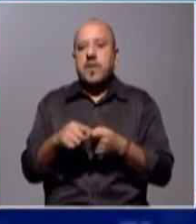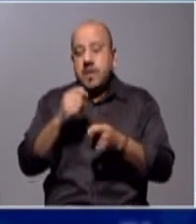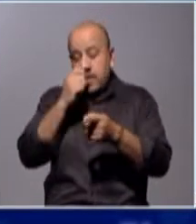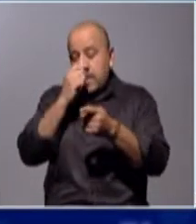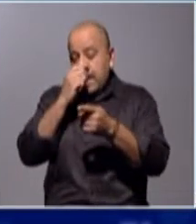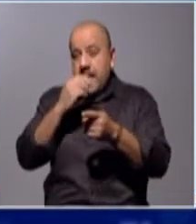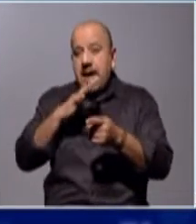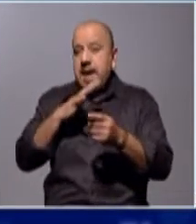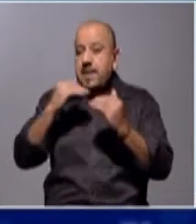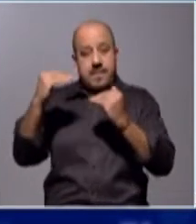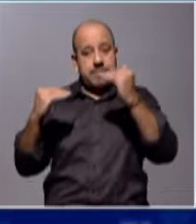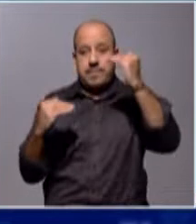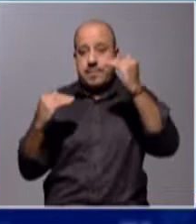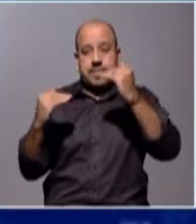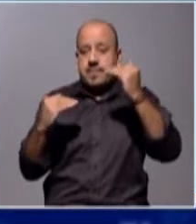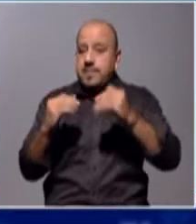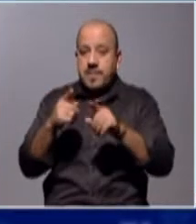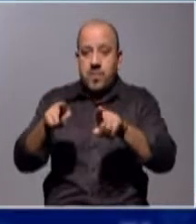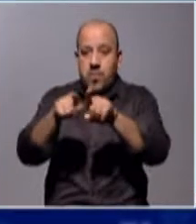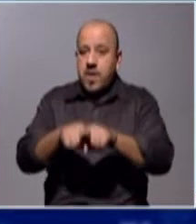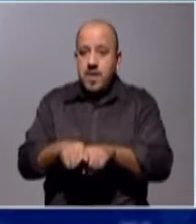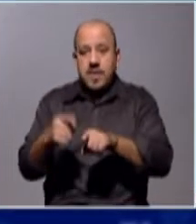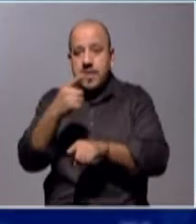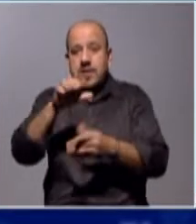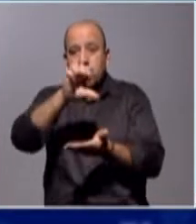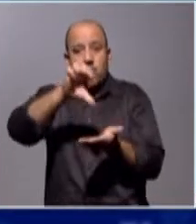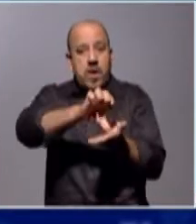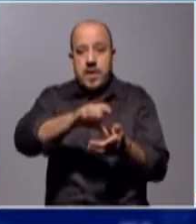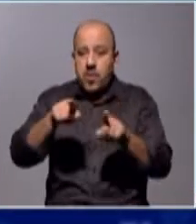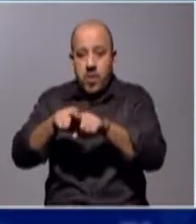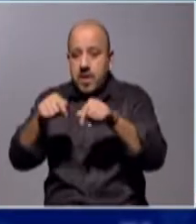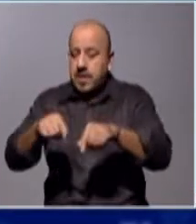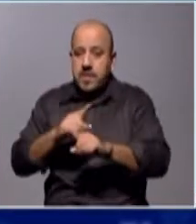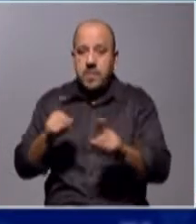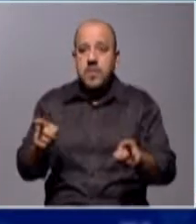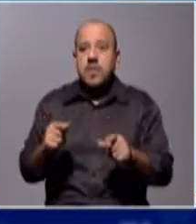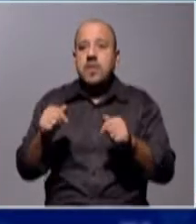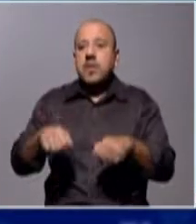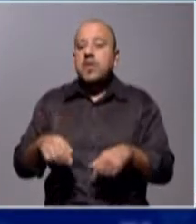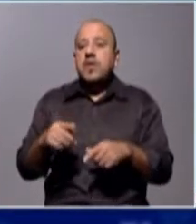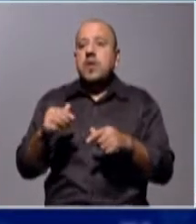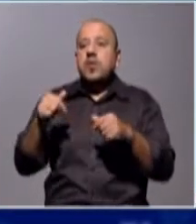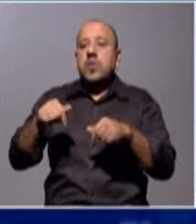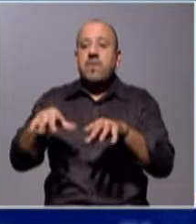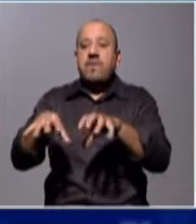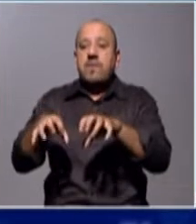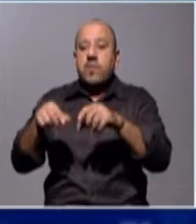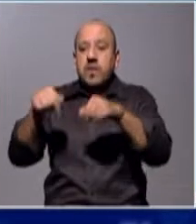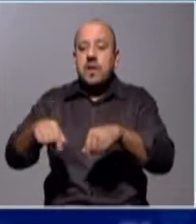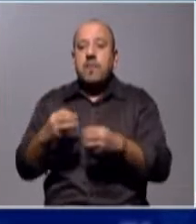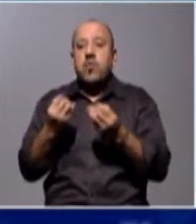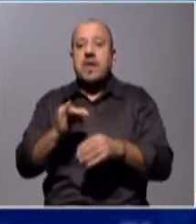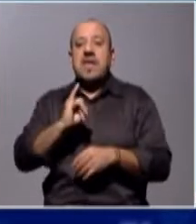permanente, segundo a segundo, incluso de las mentes de quienes poblamos las zonas rurales, porque la